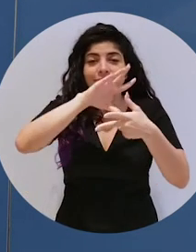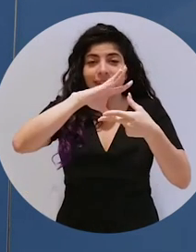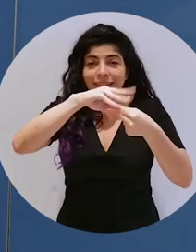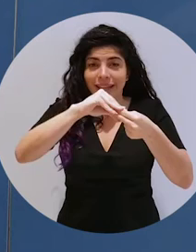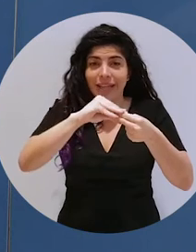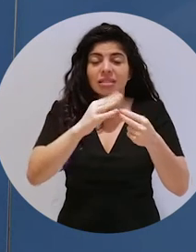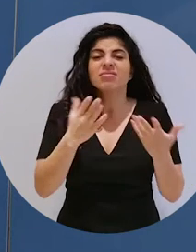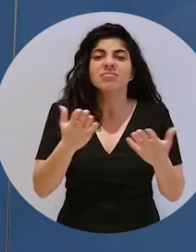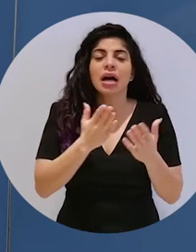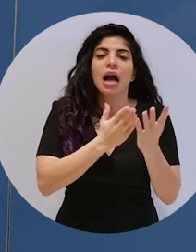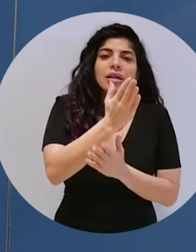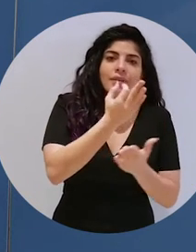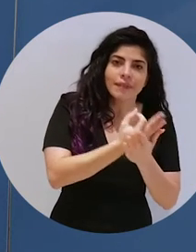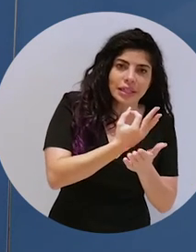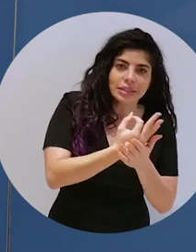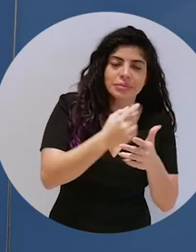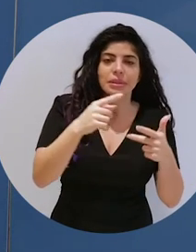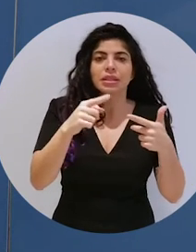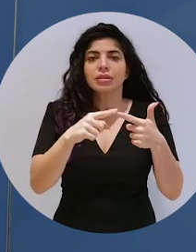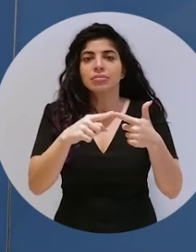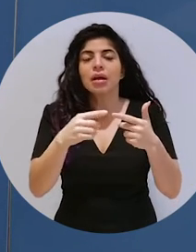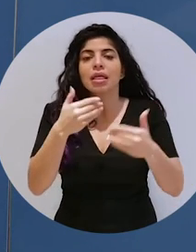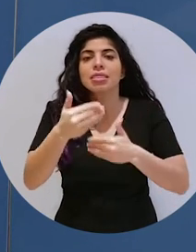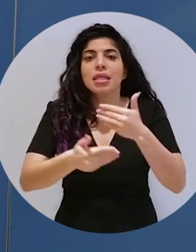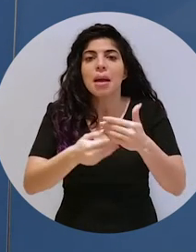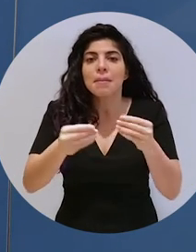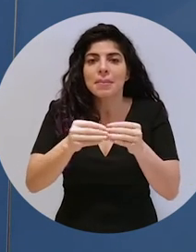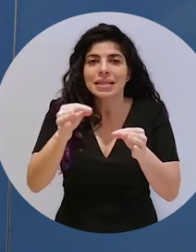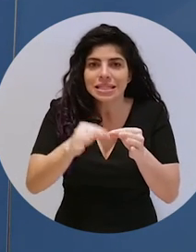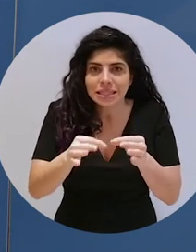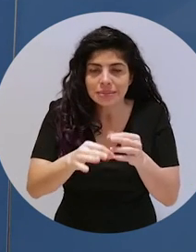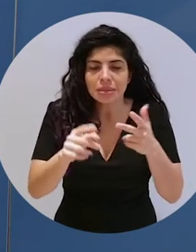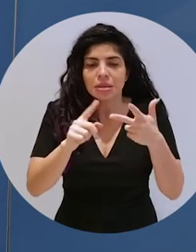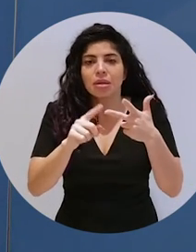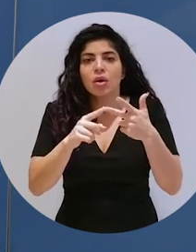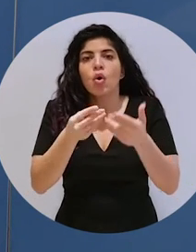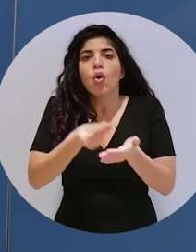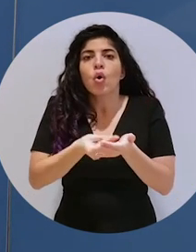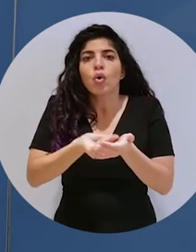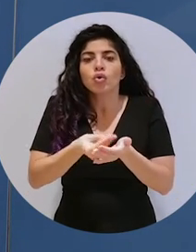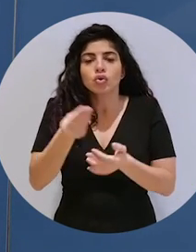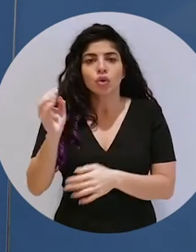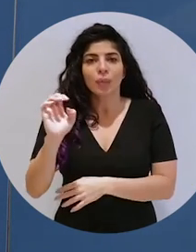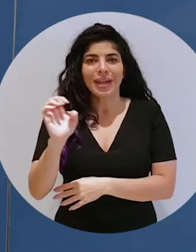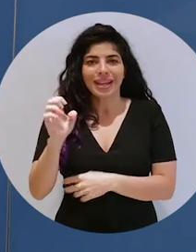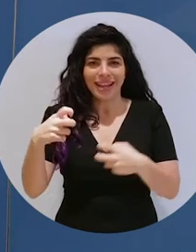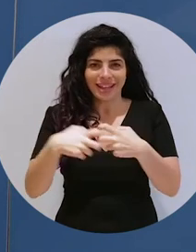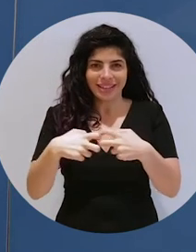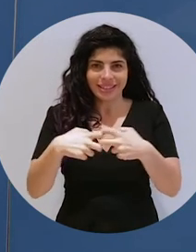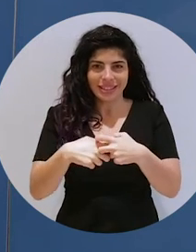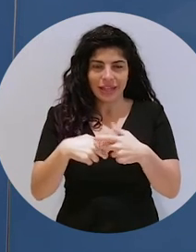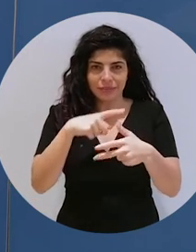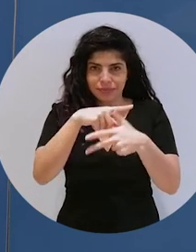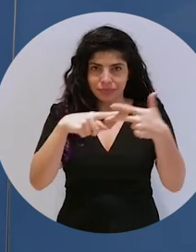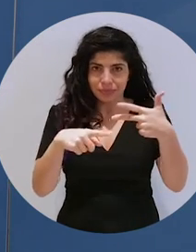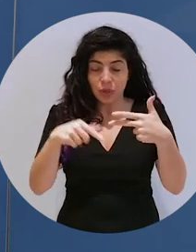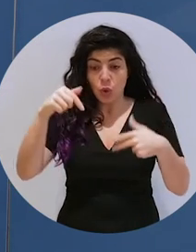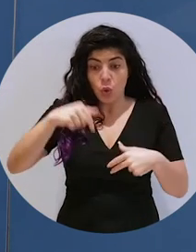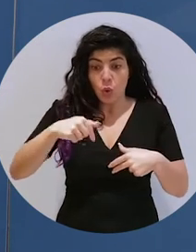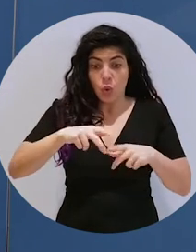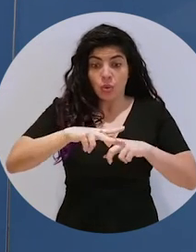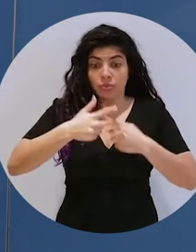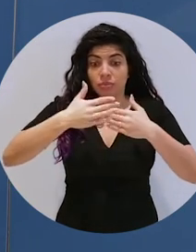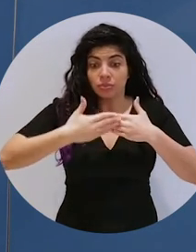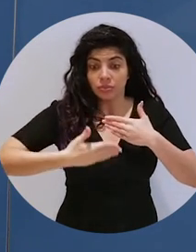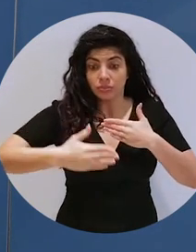financiamiento, simplificación de trámites y costo a la energía. Y además, a partir de